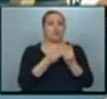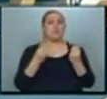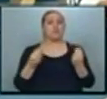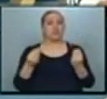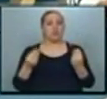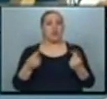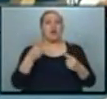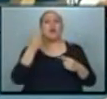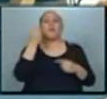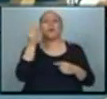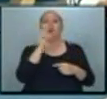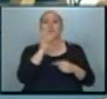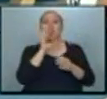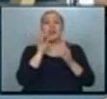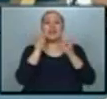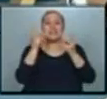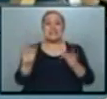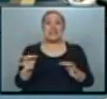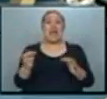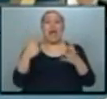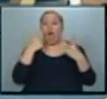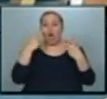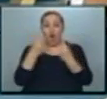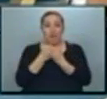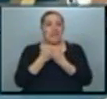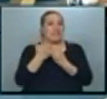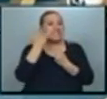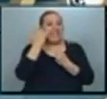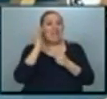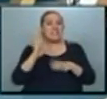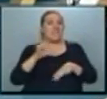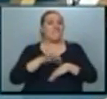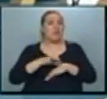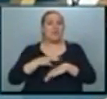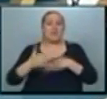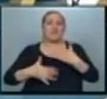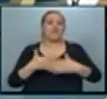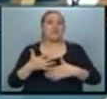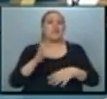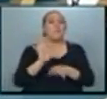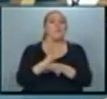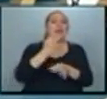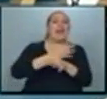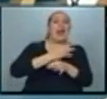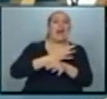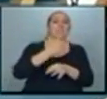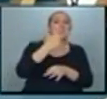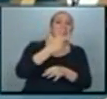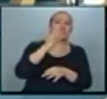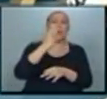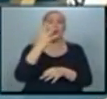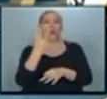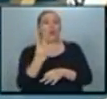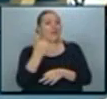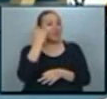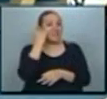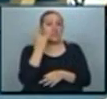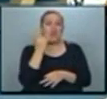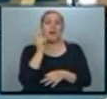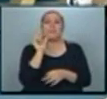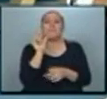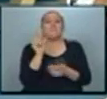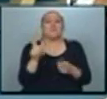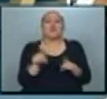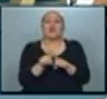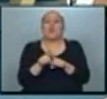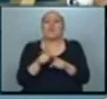Porque cuando las mujeres llegan a los controles, ya están en fases muy avanzadas, en estadio 3 y 4, cuando ya prácticamente hay muy poco por